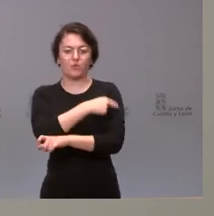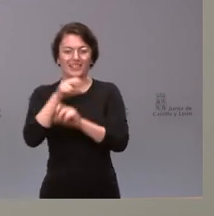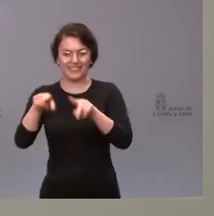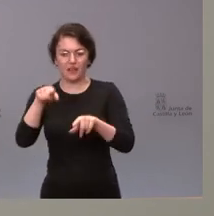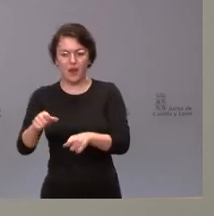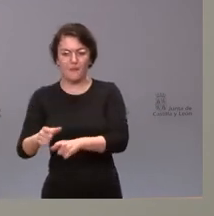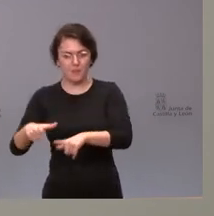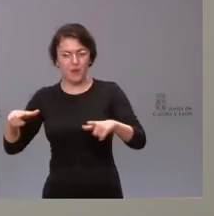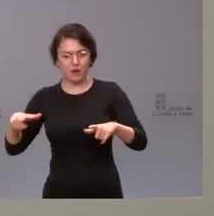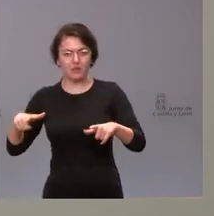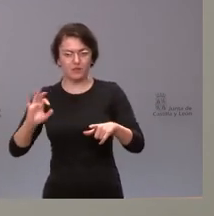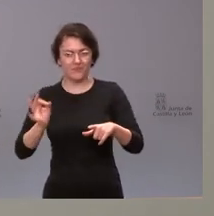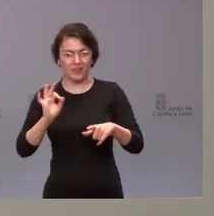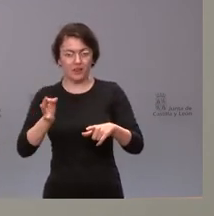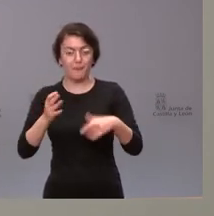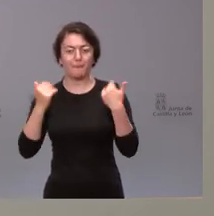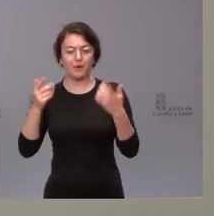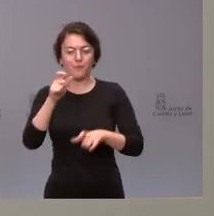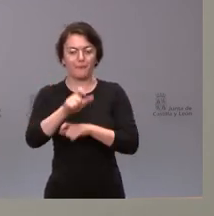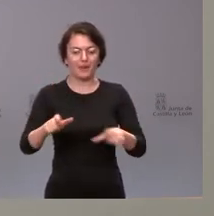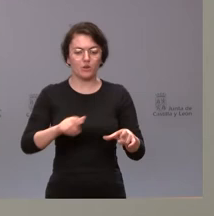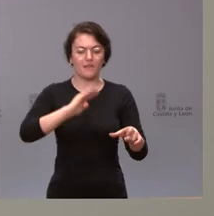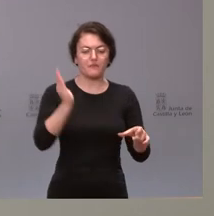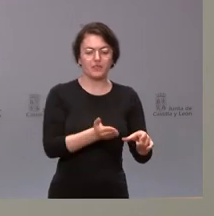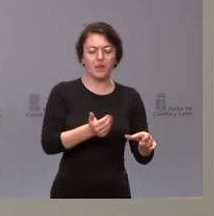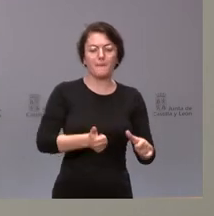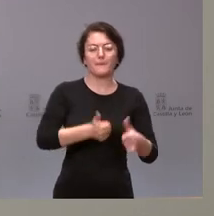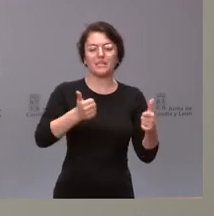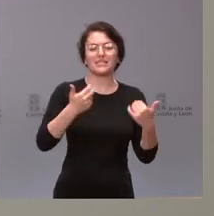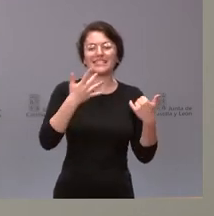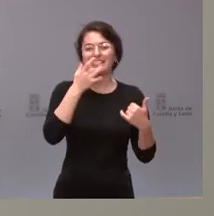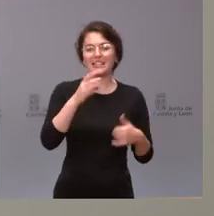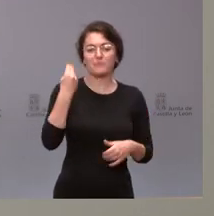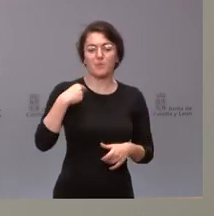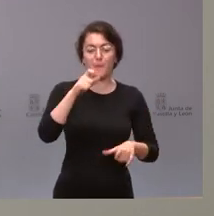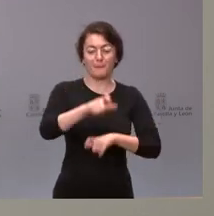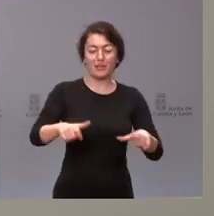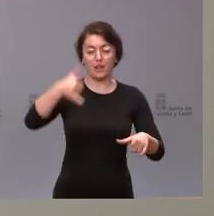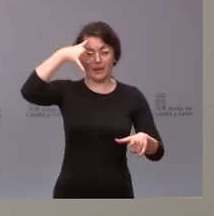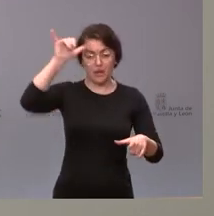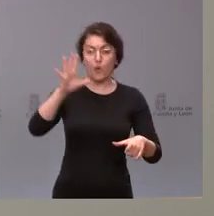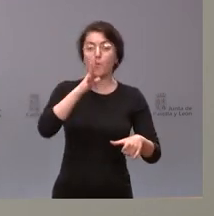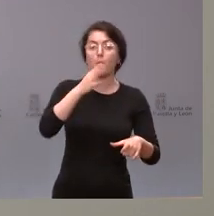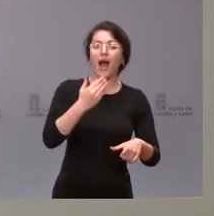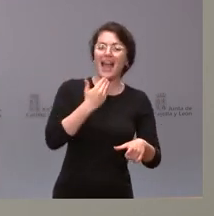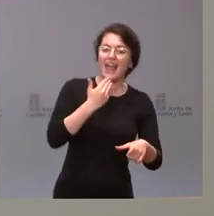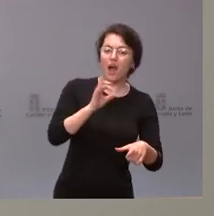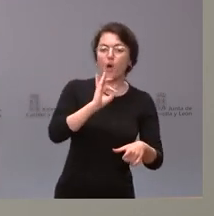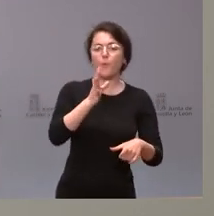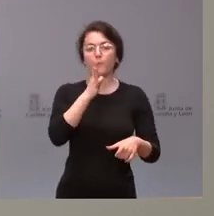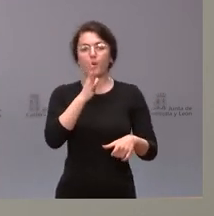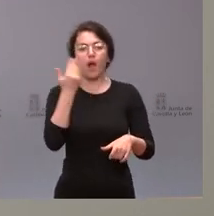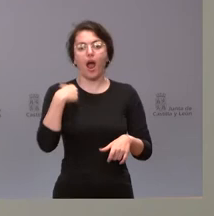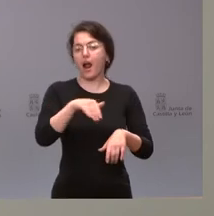pero las personas más afectadas suelen ser personas de riesgo, bien por la edad o por algún tipo de patología previa.